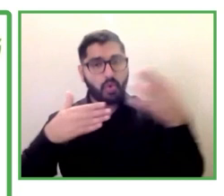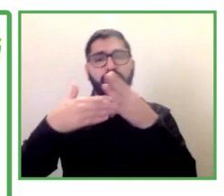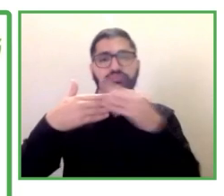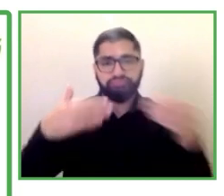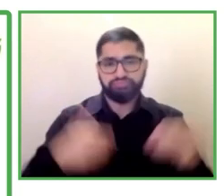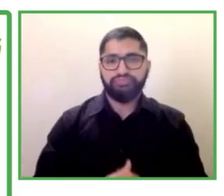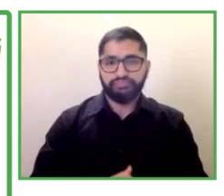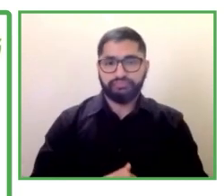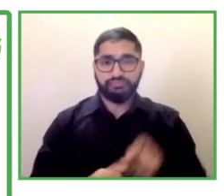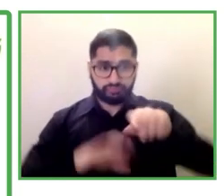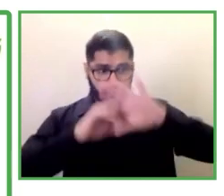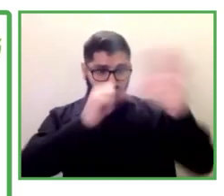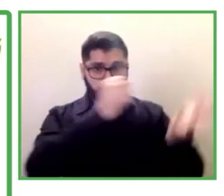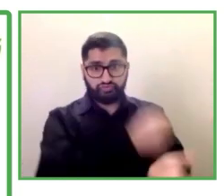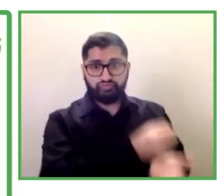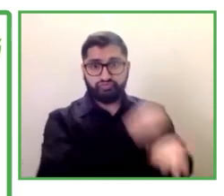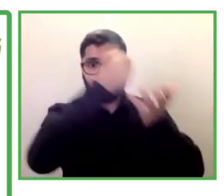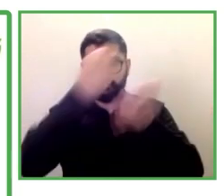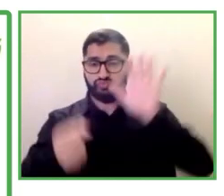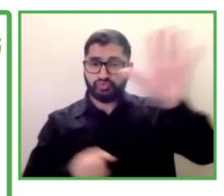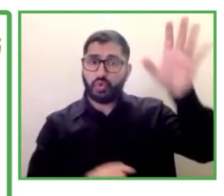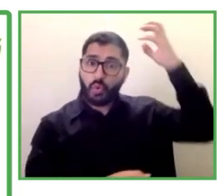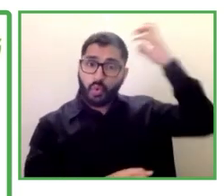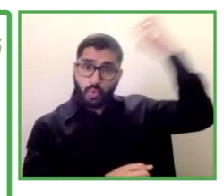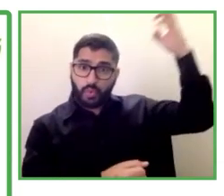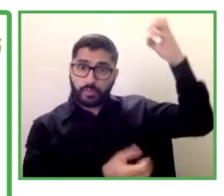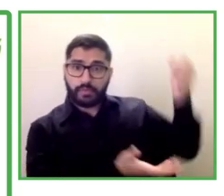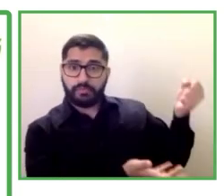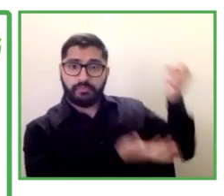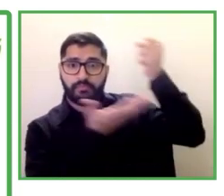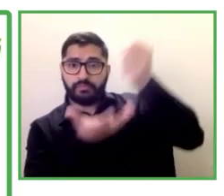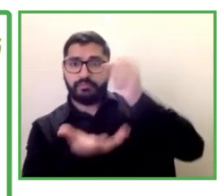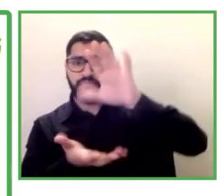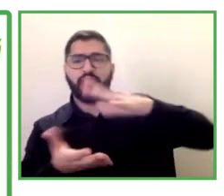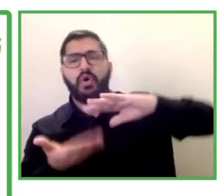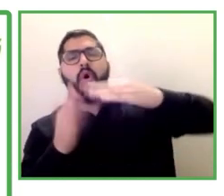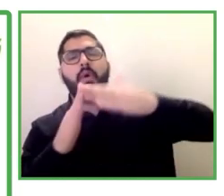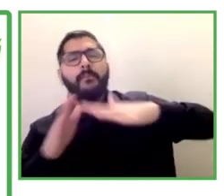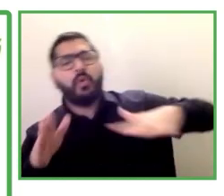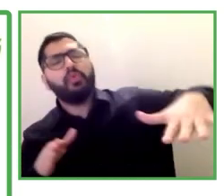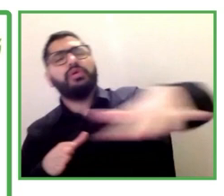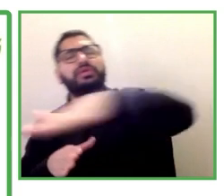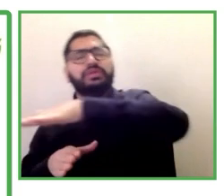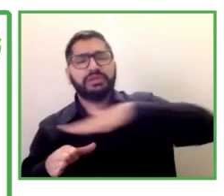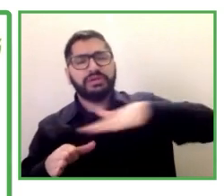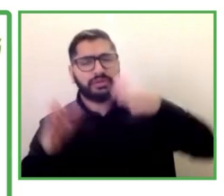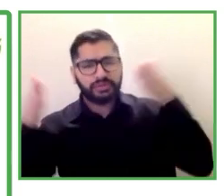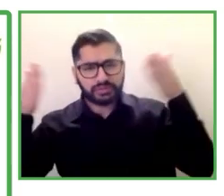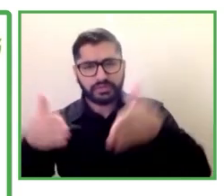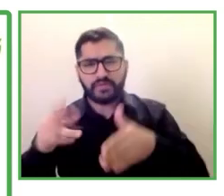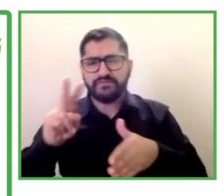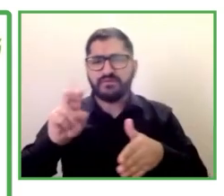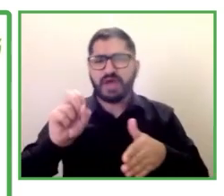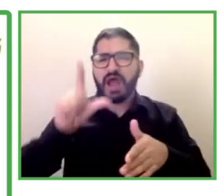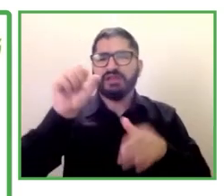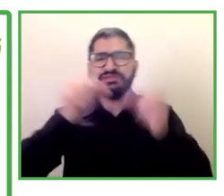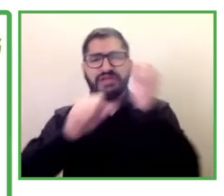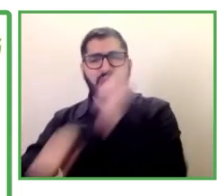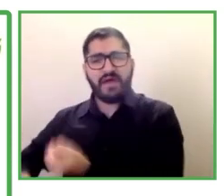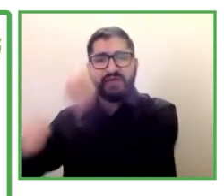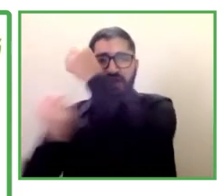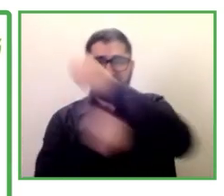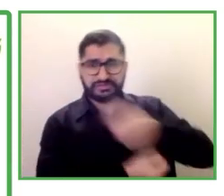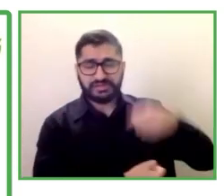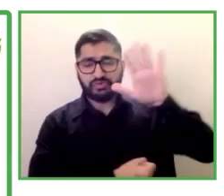regional de la comunidad valenciana. Como saben, España es un estado cuasi-federal en el que hay comunidades autónomas. Pues el gobierno